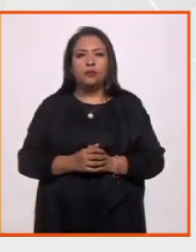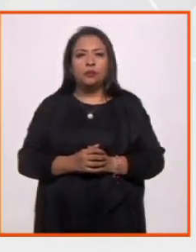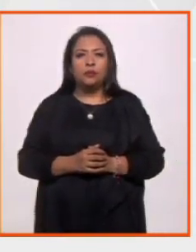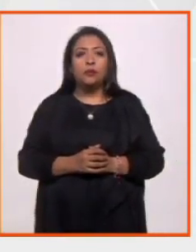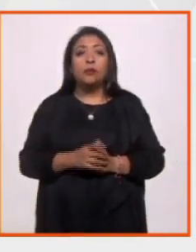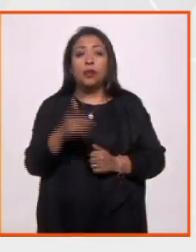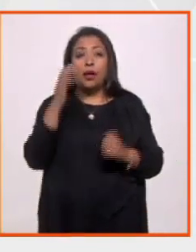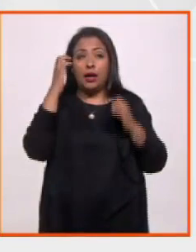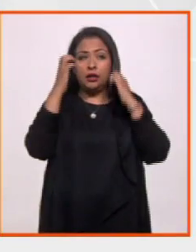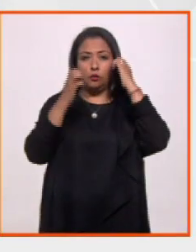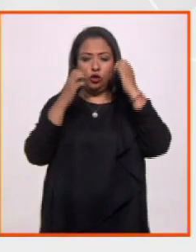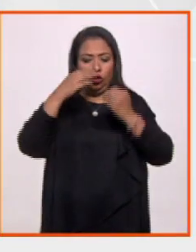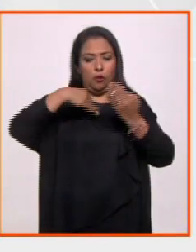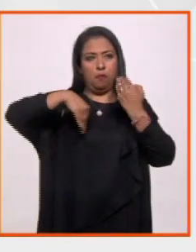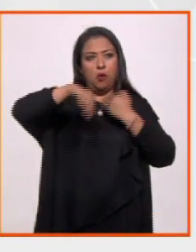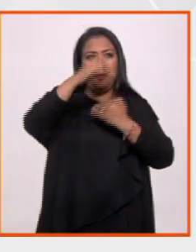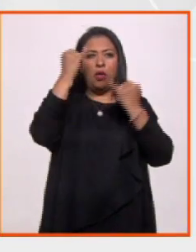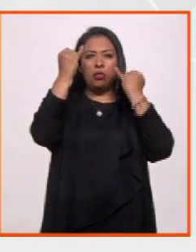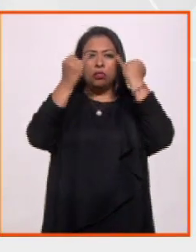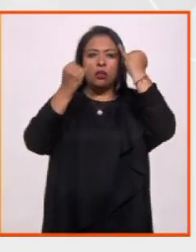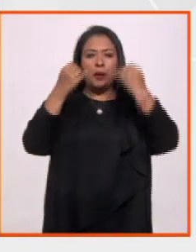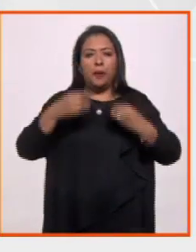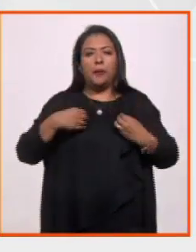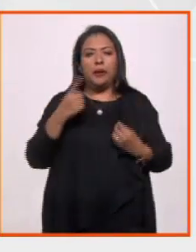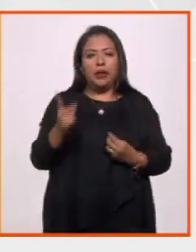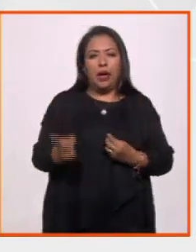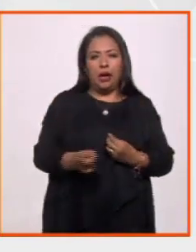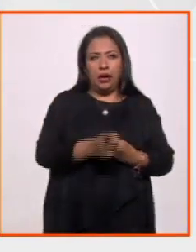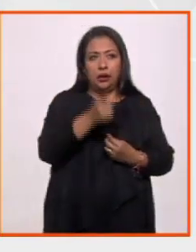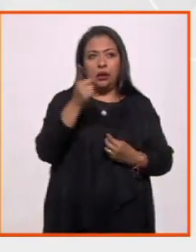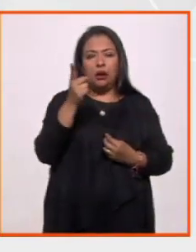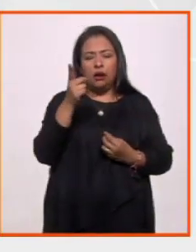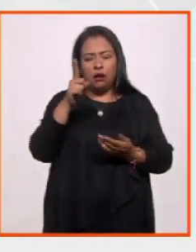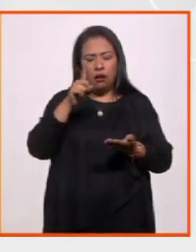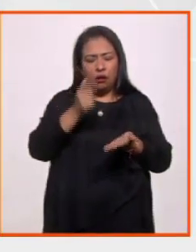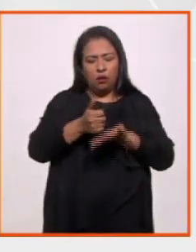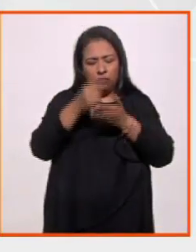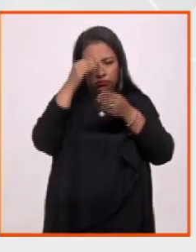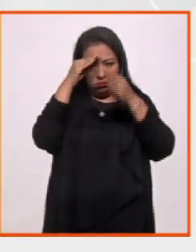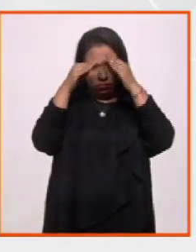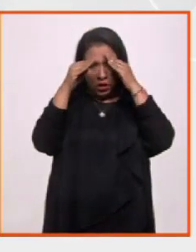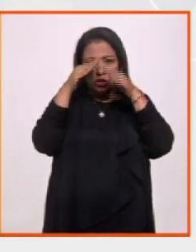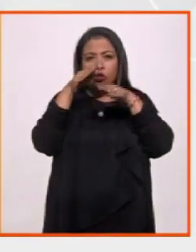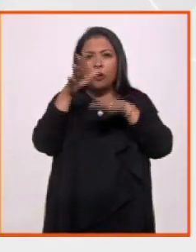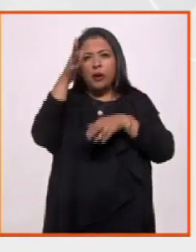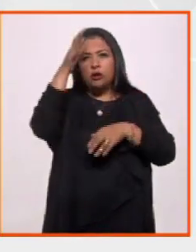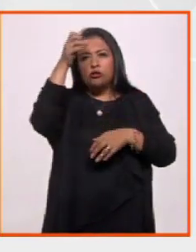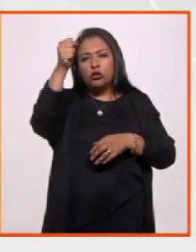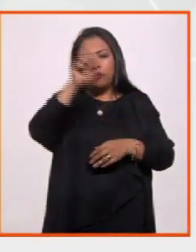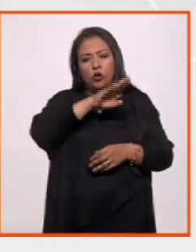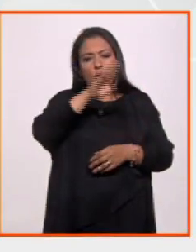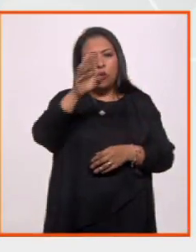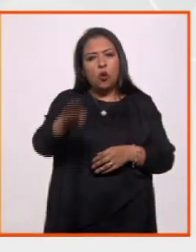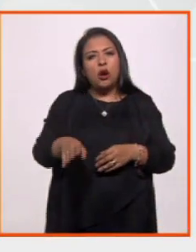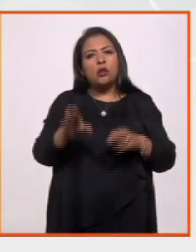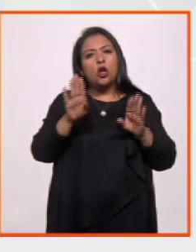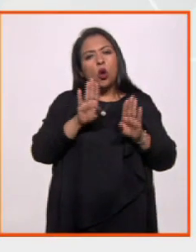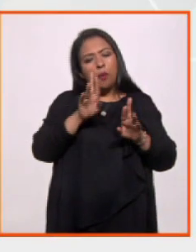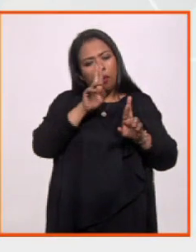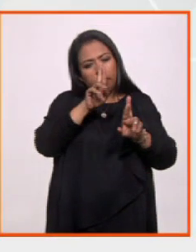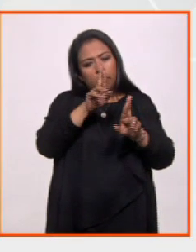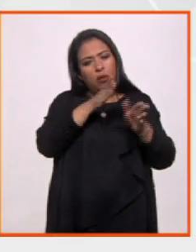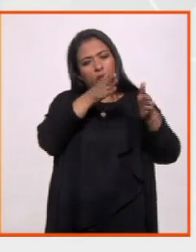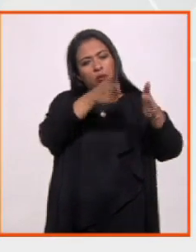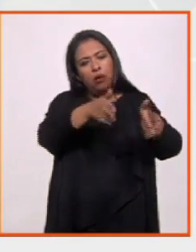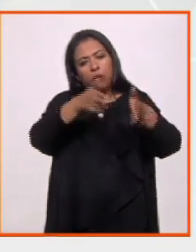La exposición Momias, ilusiones de la vida eterna, hace una reflexión sobre el concepto de la muerte y rituales fúnebres en México